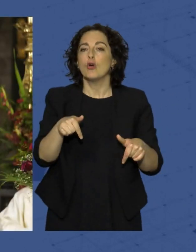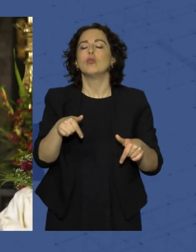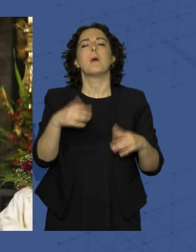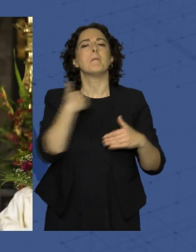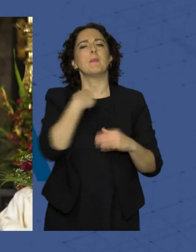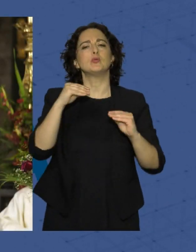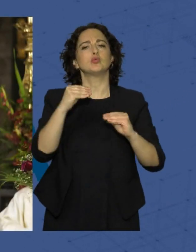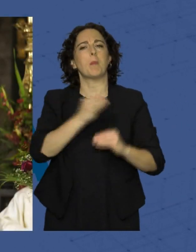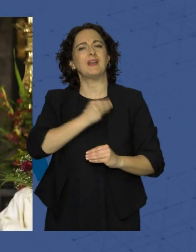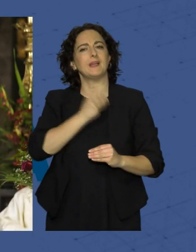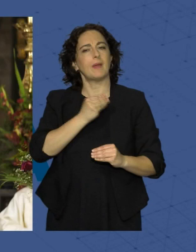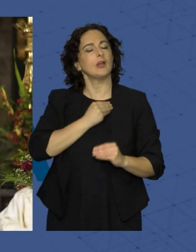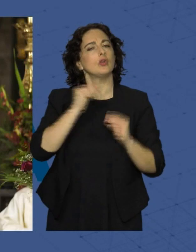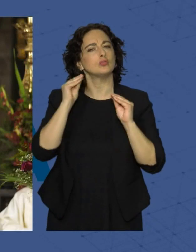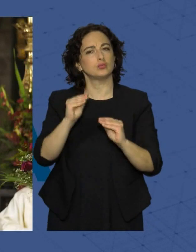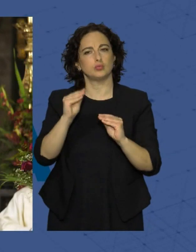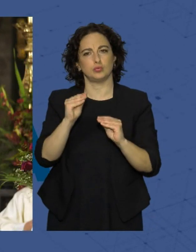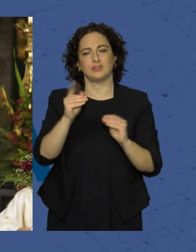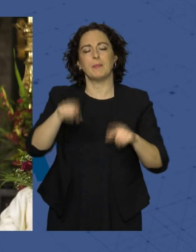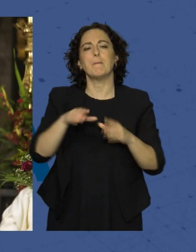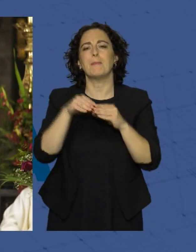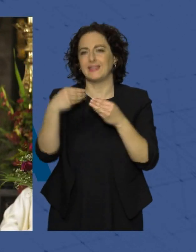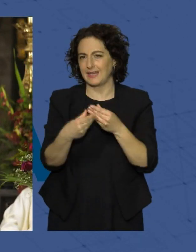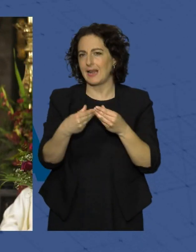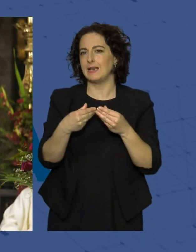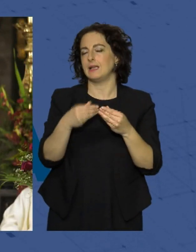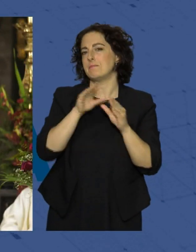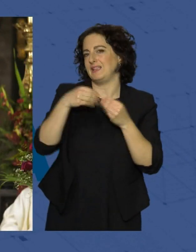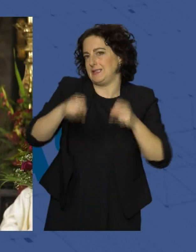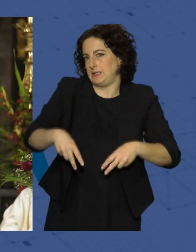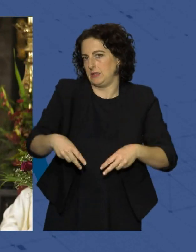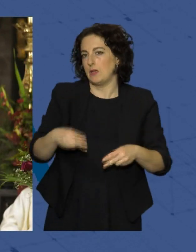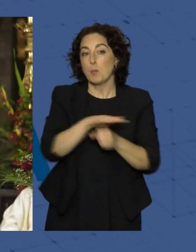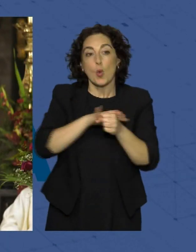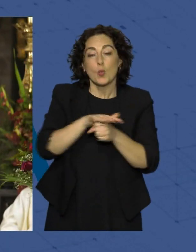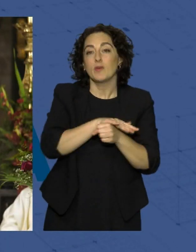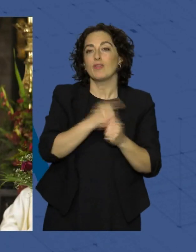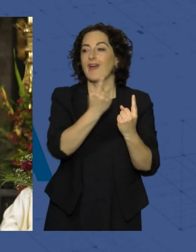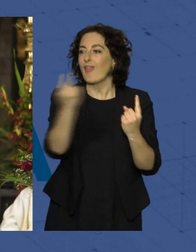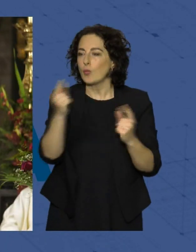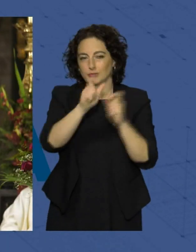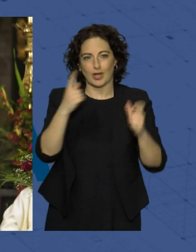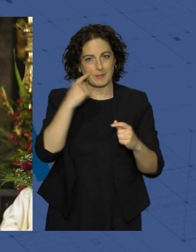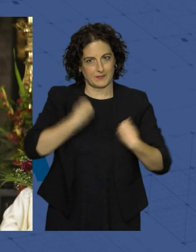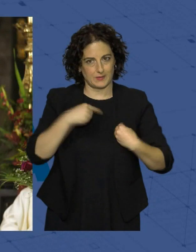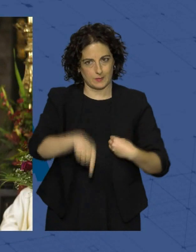como patrimonio material pero también inmaterial de la provincia y de todo y cada uno de los almerienses.